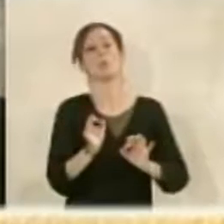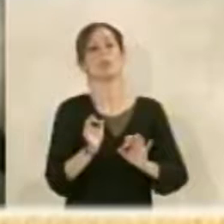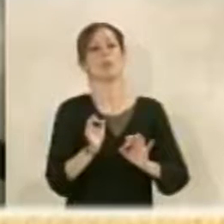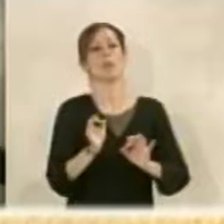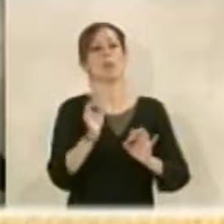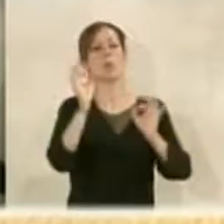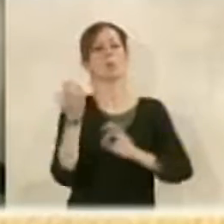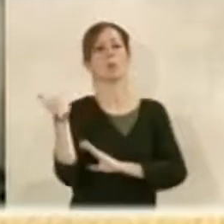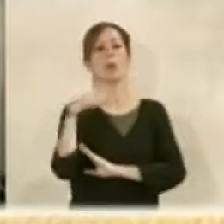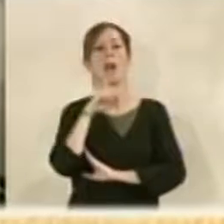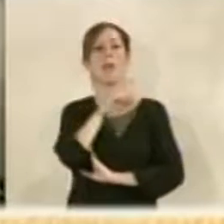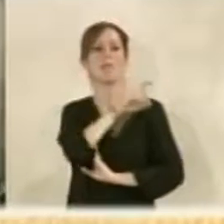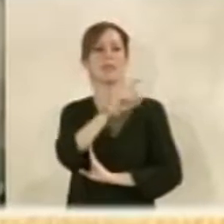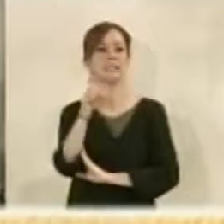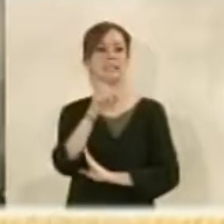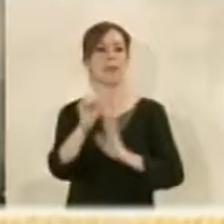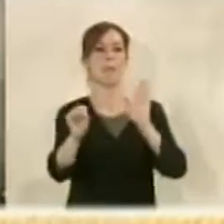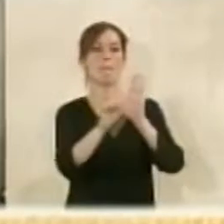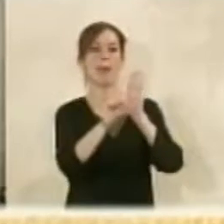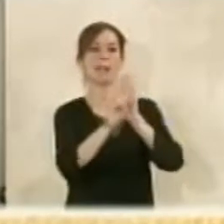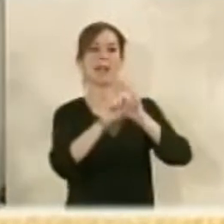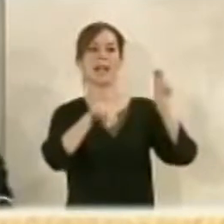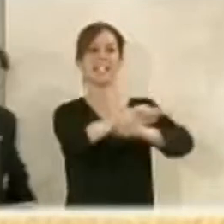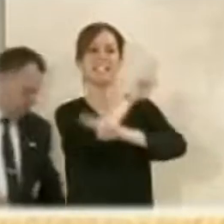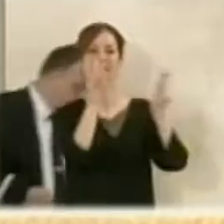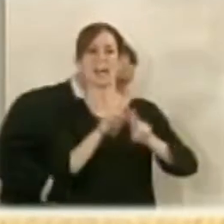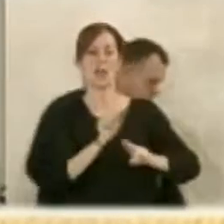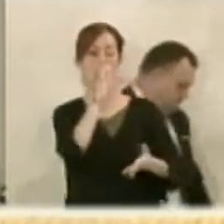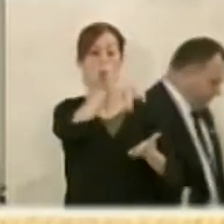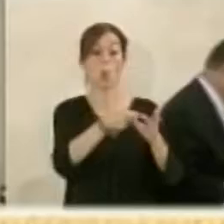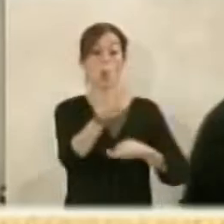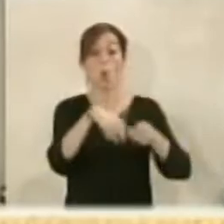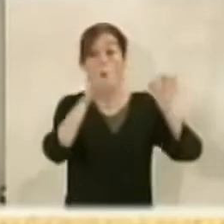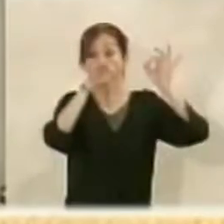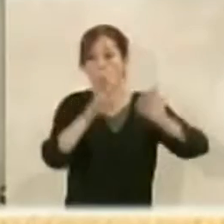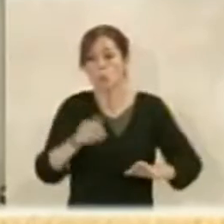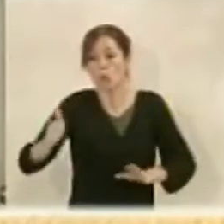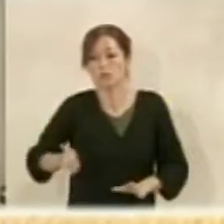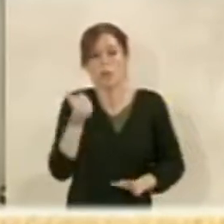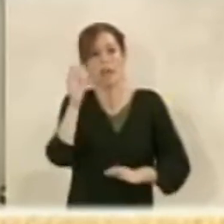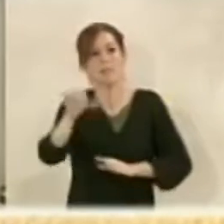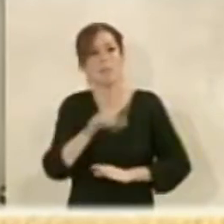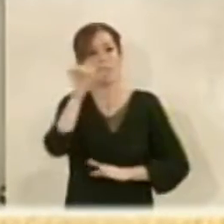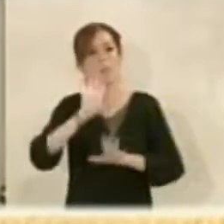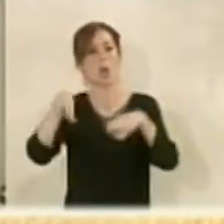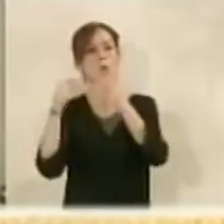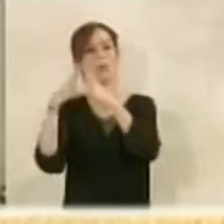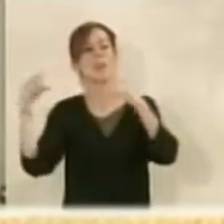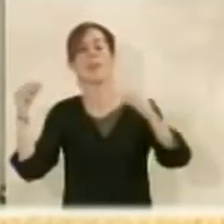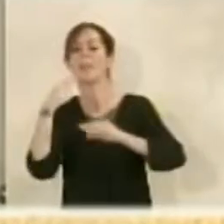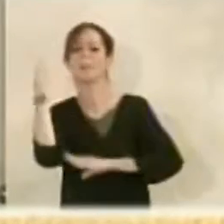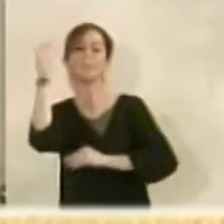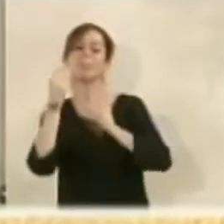denunciarse la llegada de una marca internacional a esa parcela comercial, justo a las pocas semanas la Junta de Andalucía haya